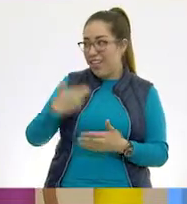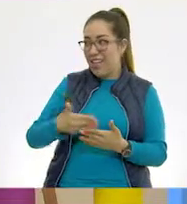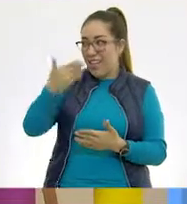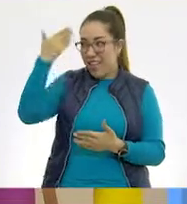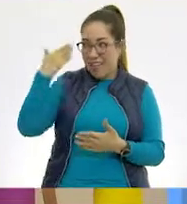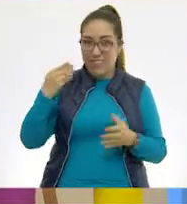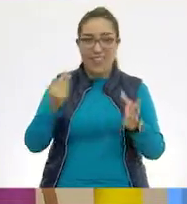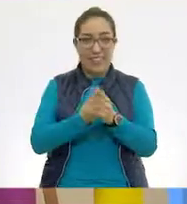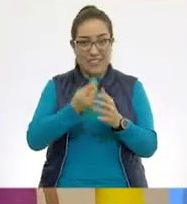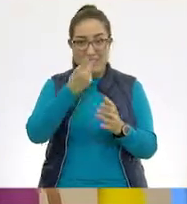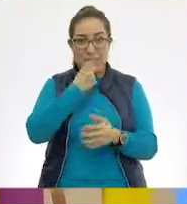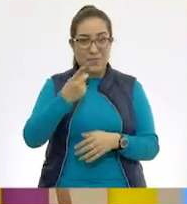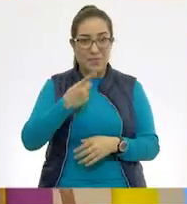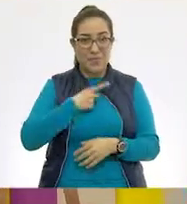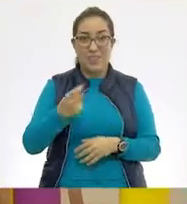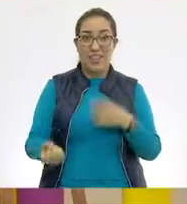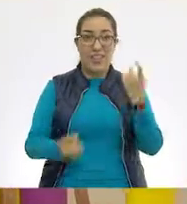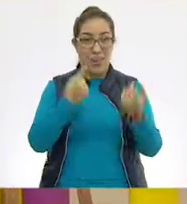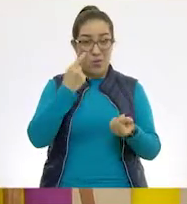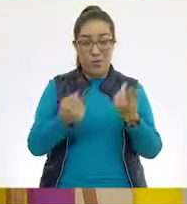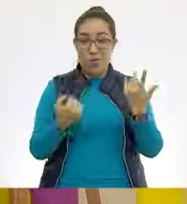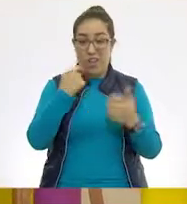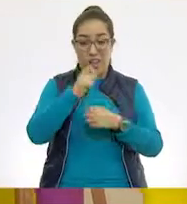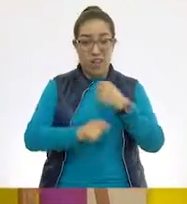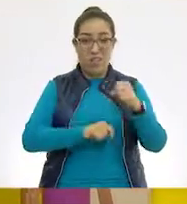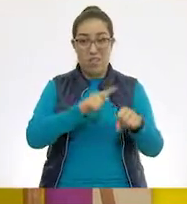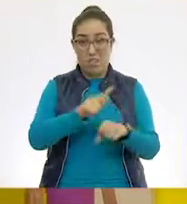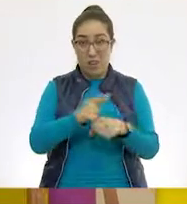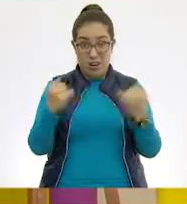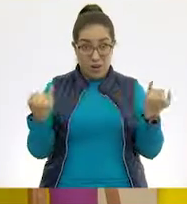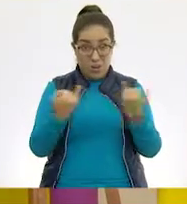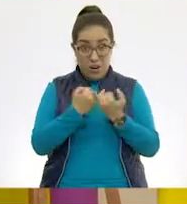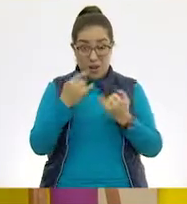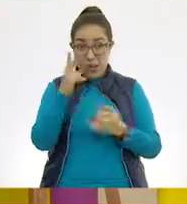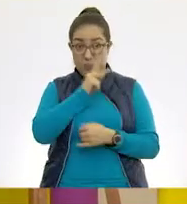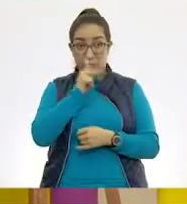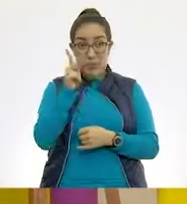me dijo que había animales que no respiraban como nosotros, o sea, haciendo esto.